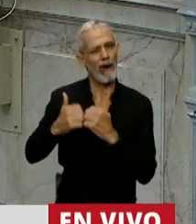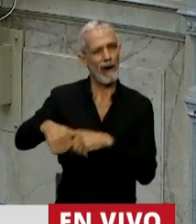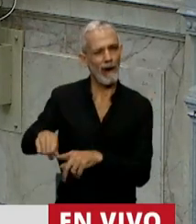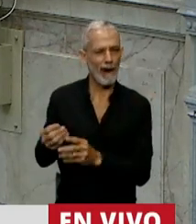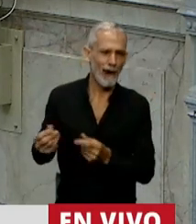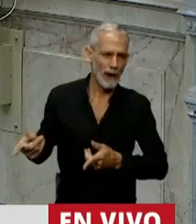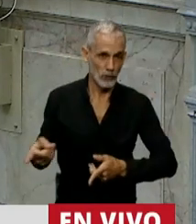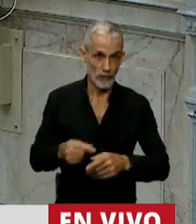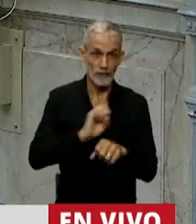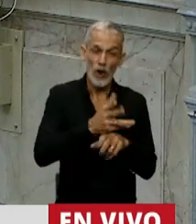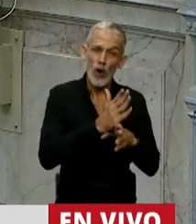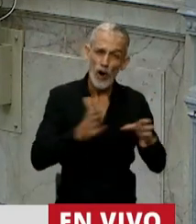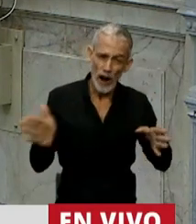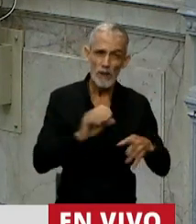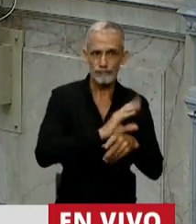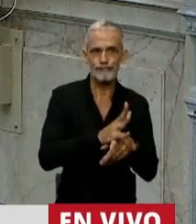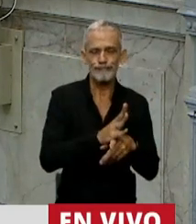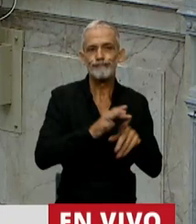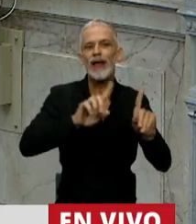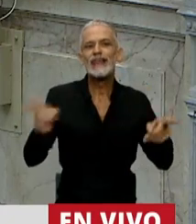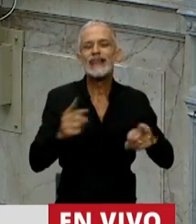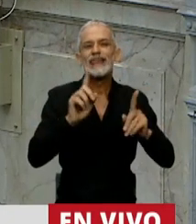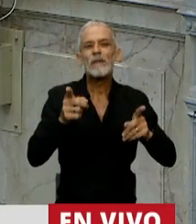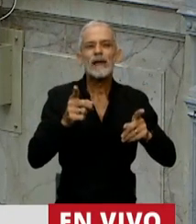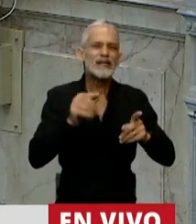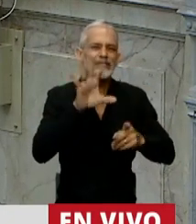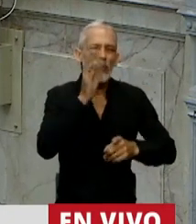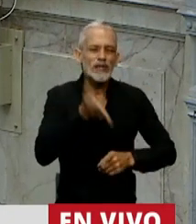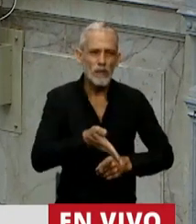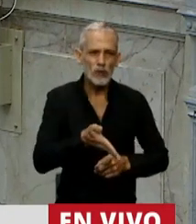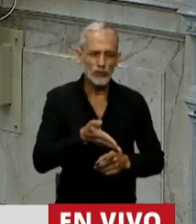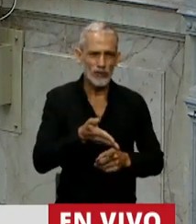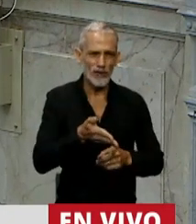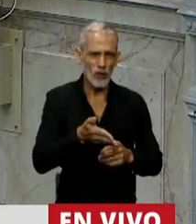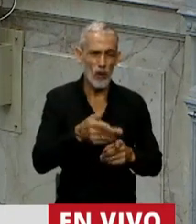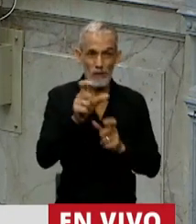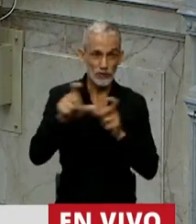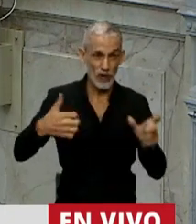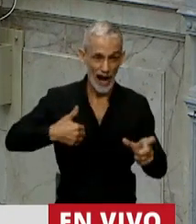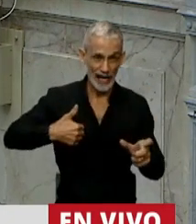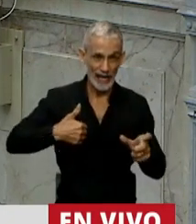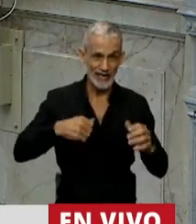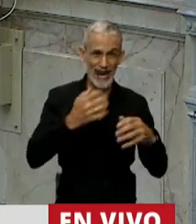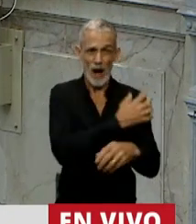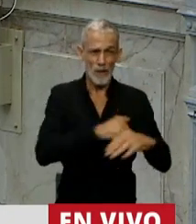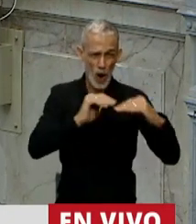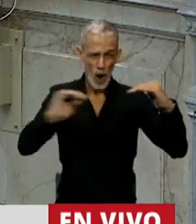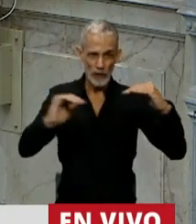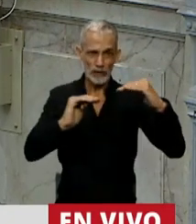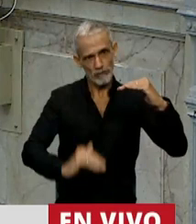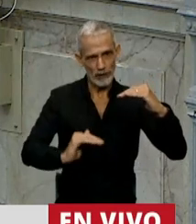La pandemia nos dejó casi el 50% de los argentinos bajo la línea de la